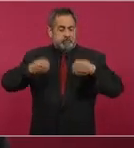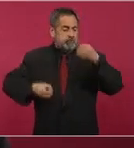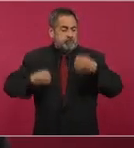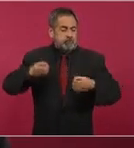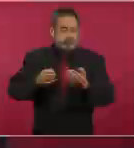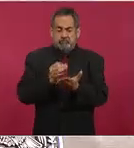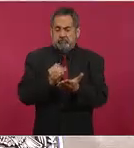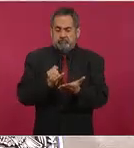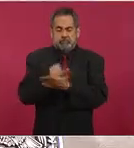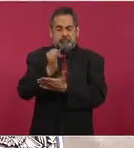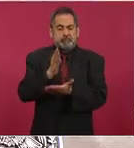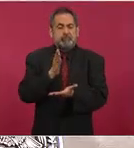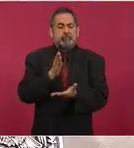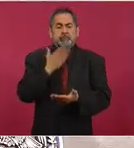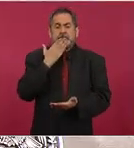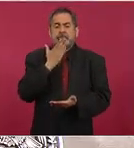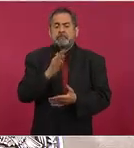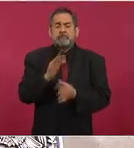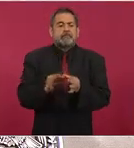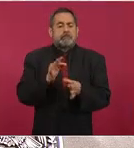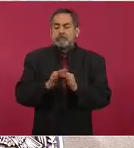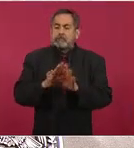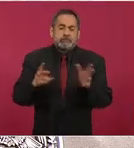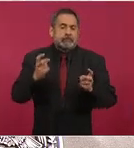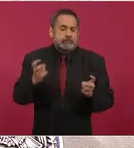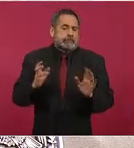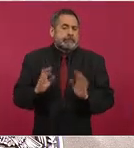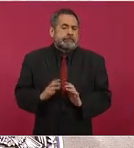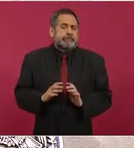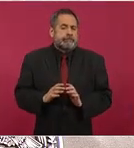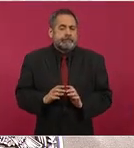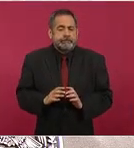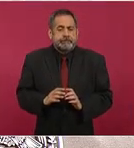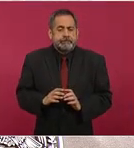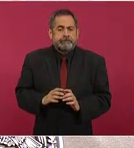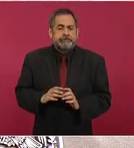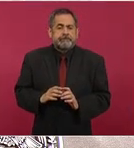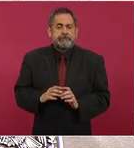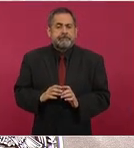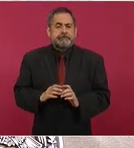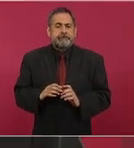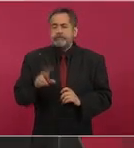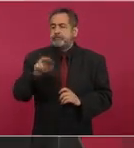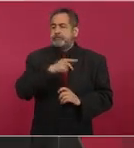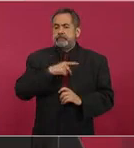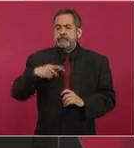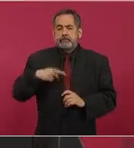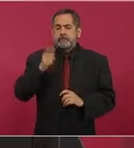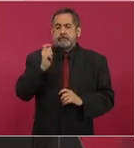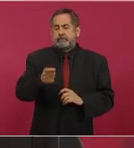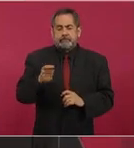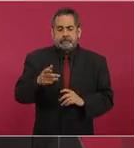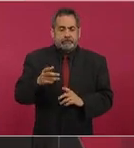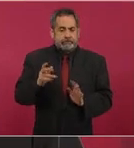y que no debe haber nada